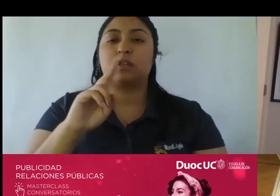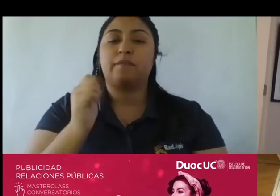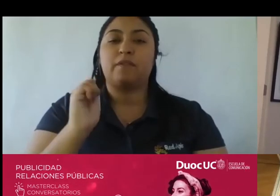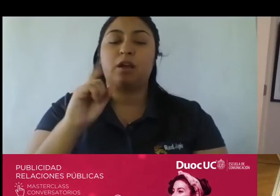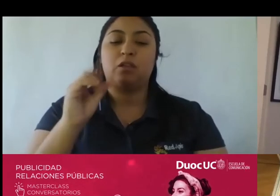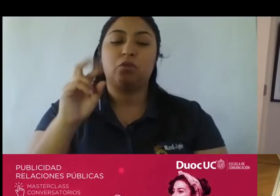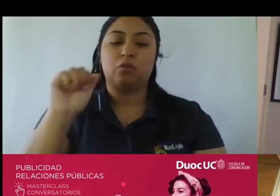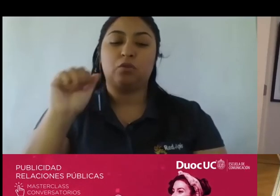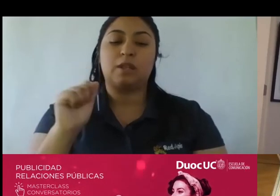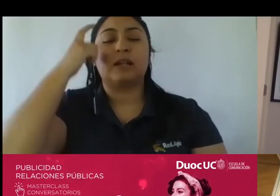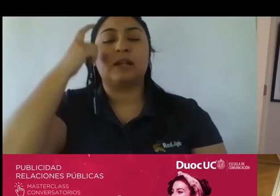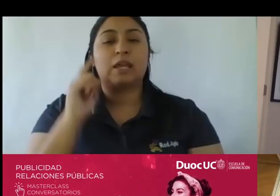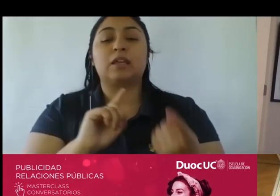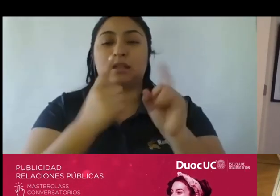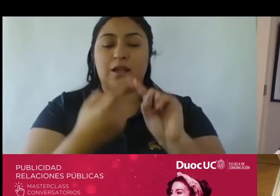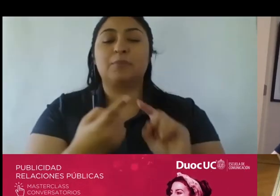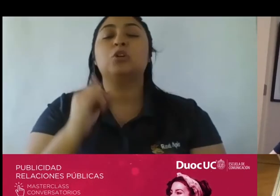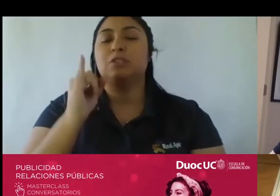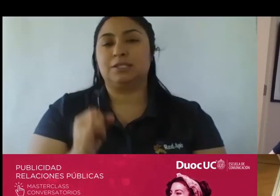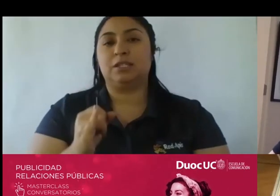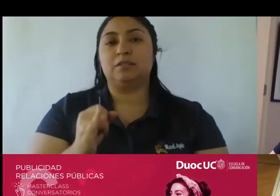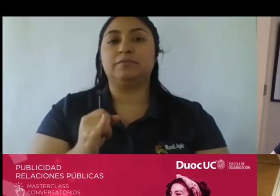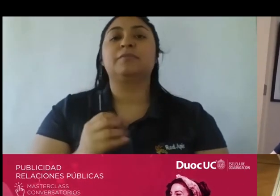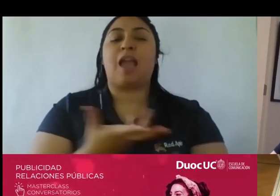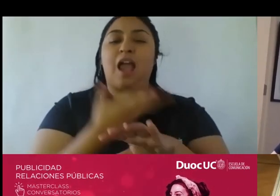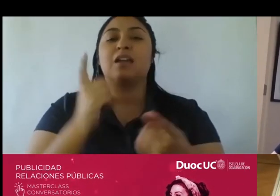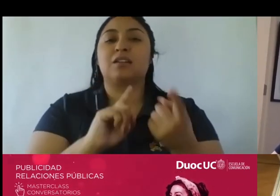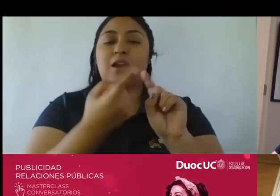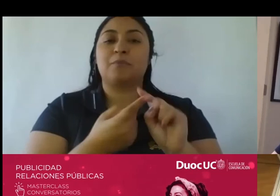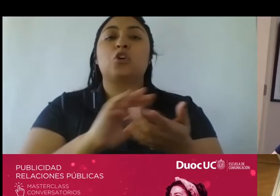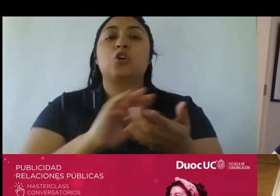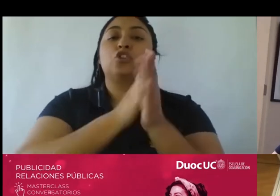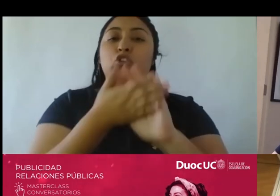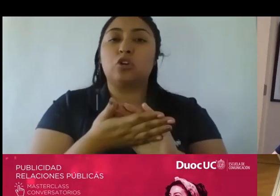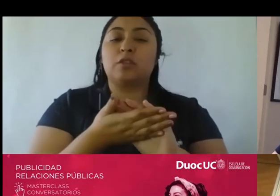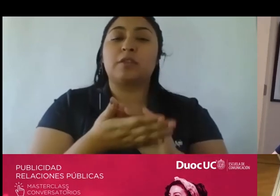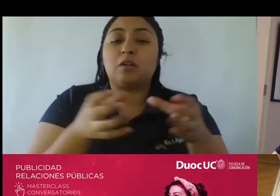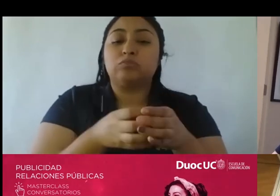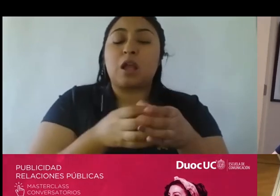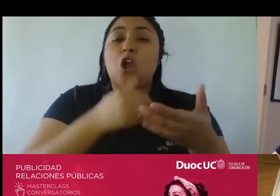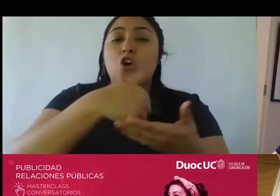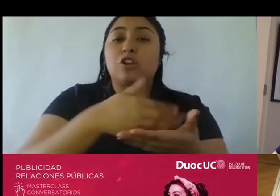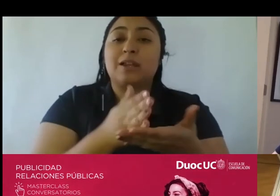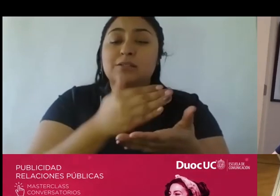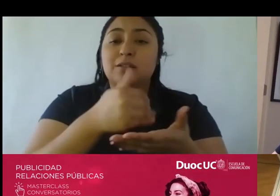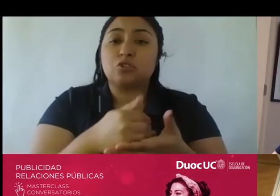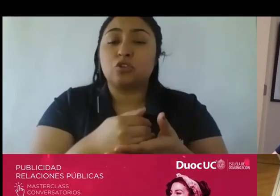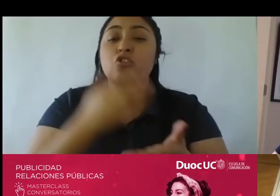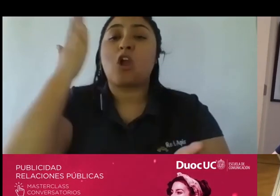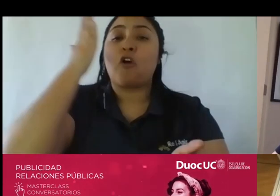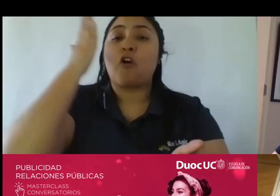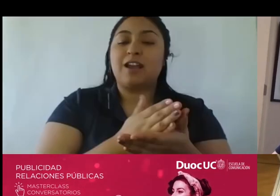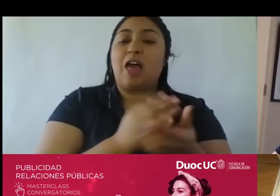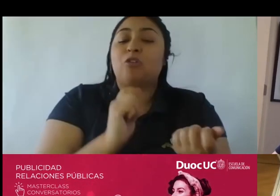vienen cambios todas las organizaciones estamos obligados a adecuarnos eso hay que partir de ahí el